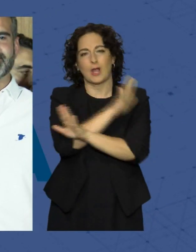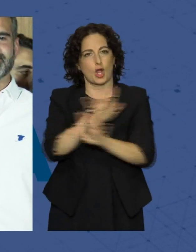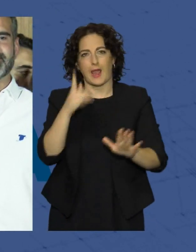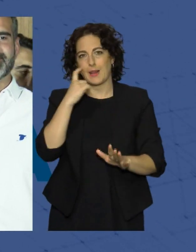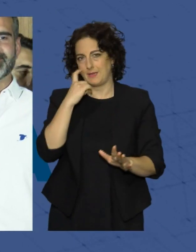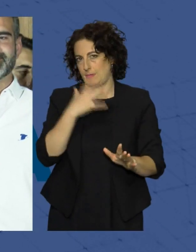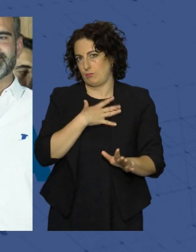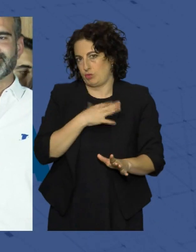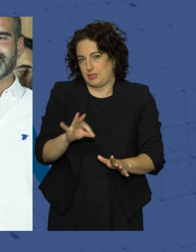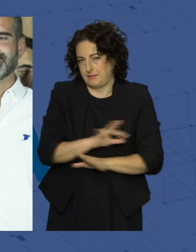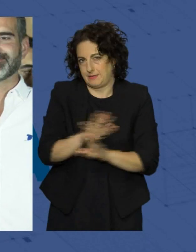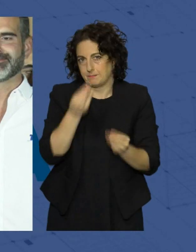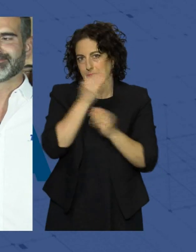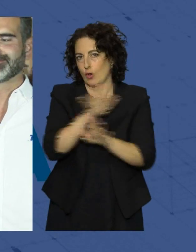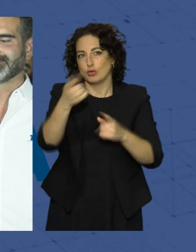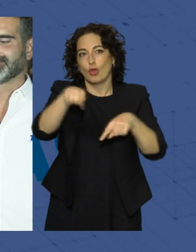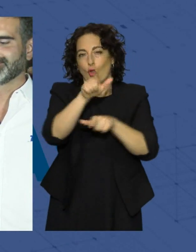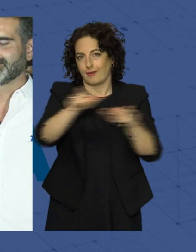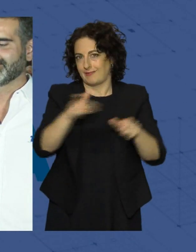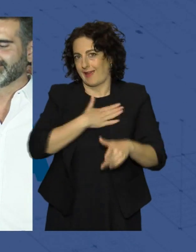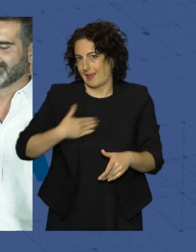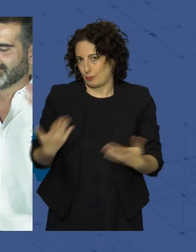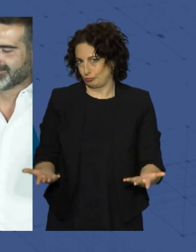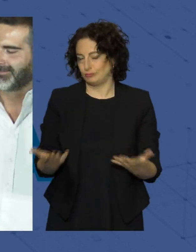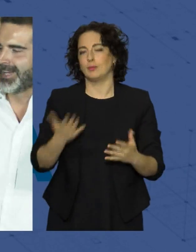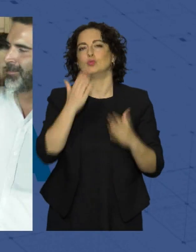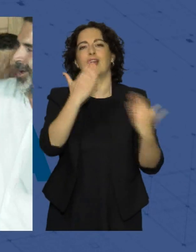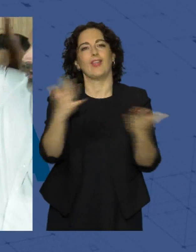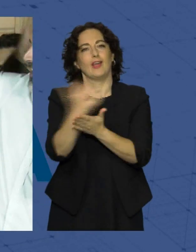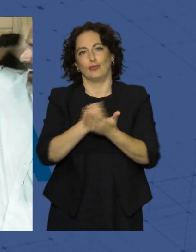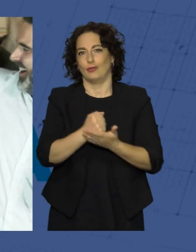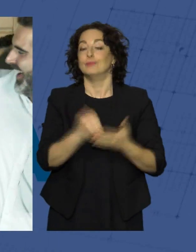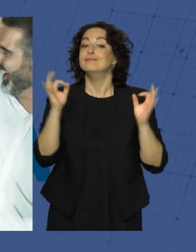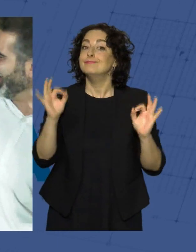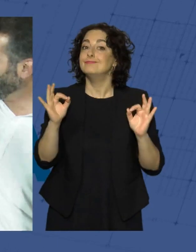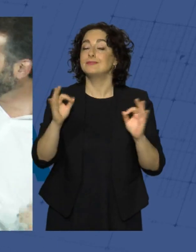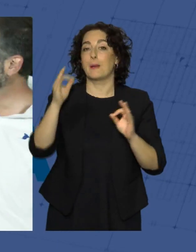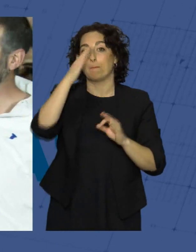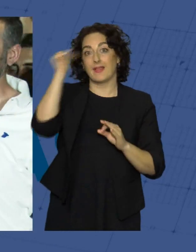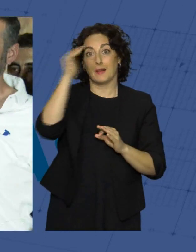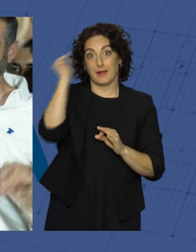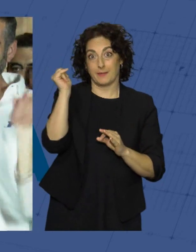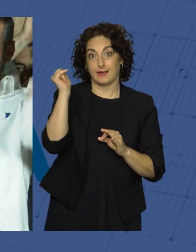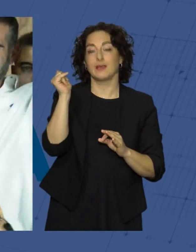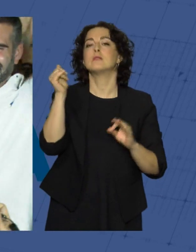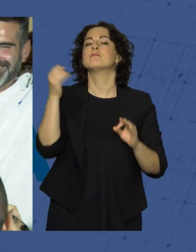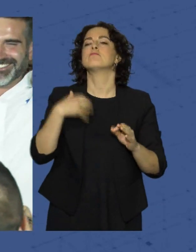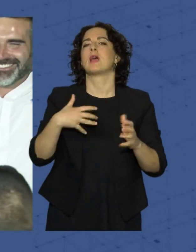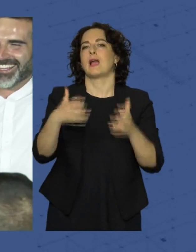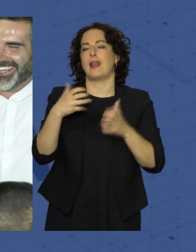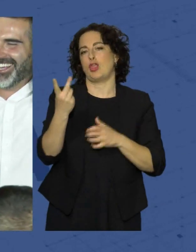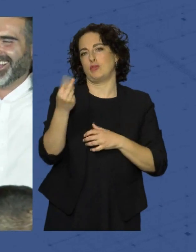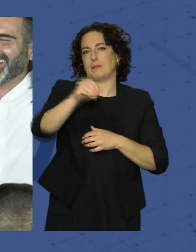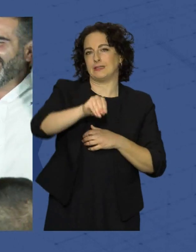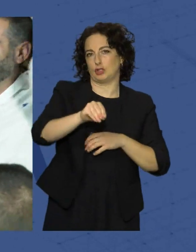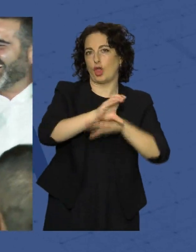Almería y la Almería que todos queremos. Muchísimas gracias a todos. Así pues, María del Mar Vázquez en la capital gana dos concejales y